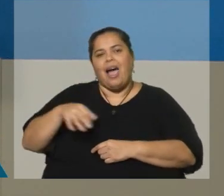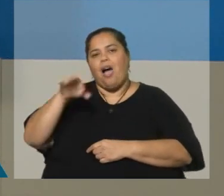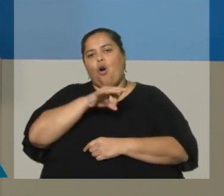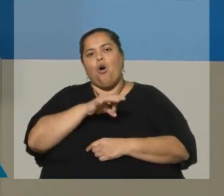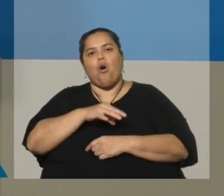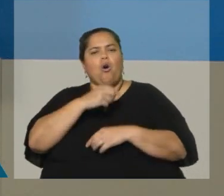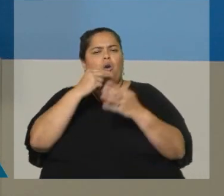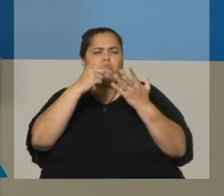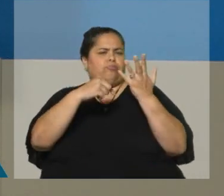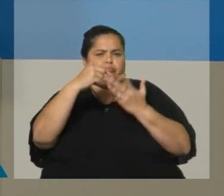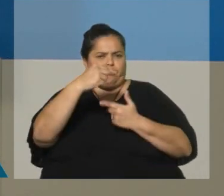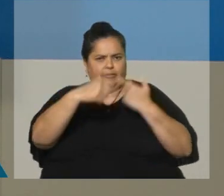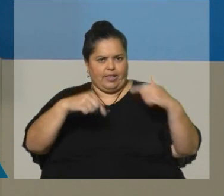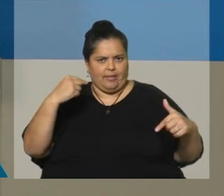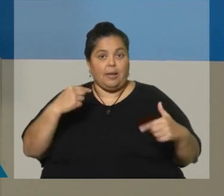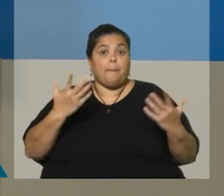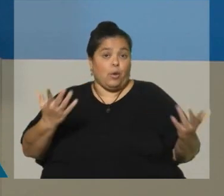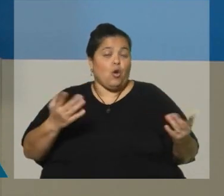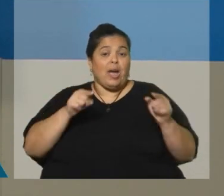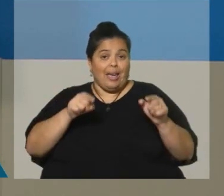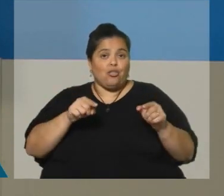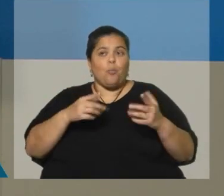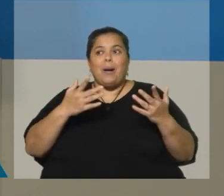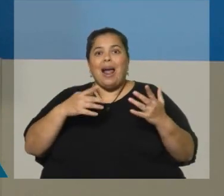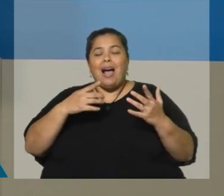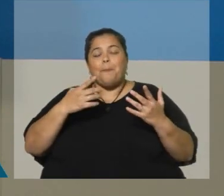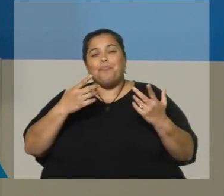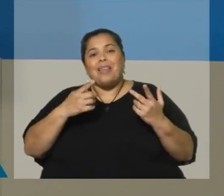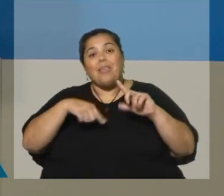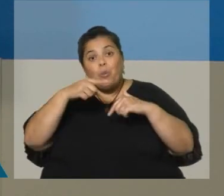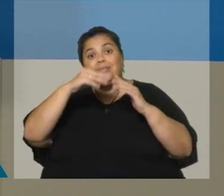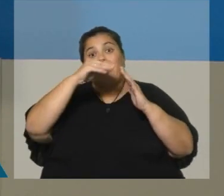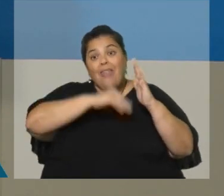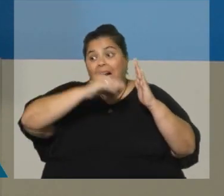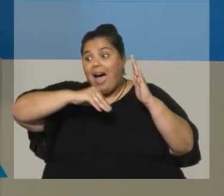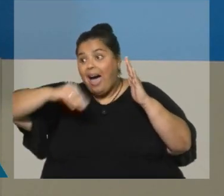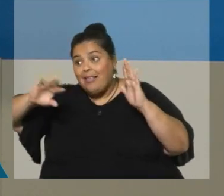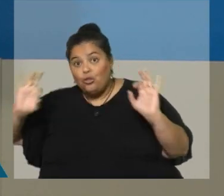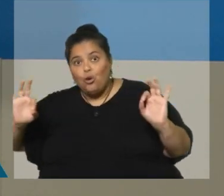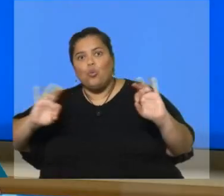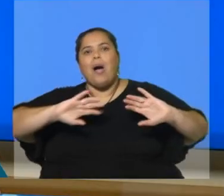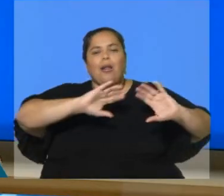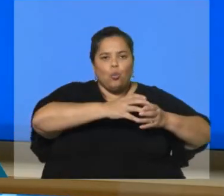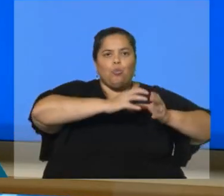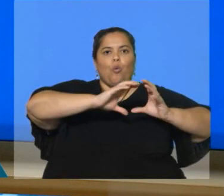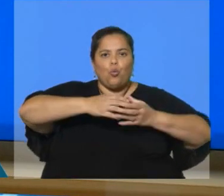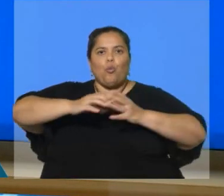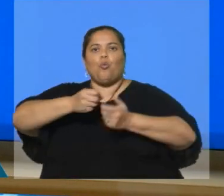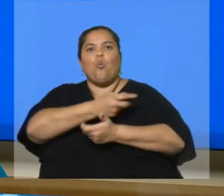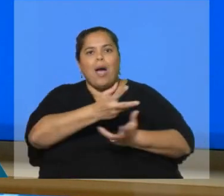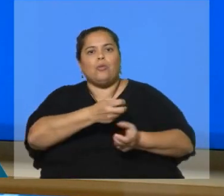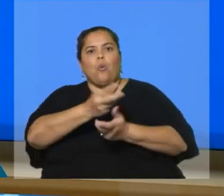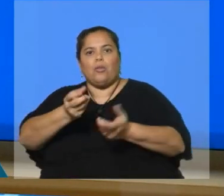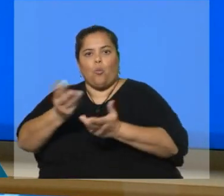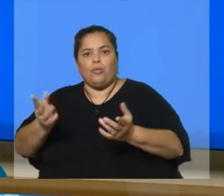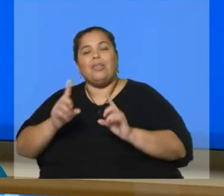otras categorías. Simplemente permite un corte después de los datos en base a esas categorías. Y después hay otra pregunta que también levantó un poco